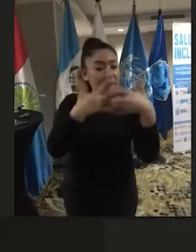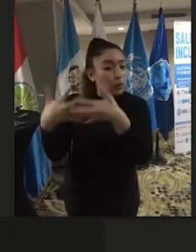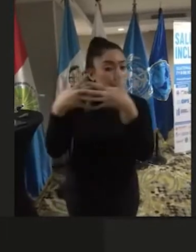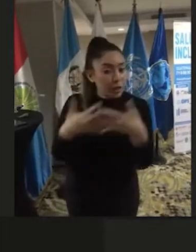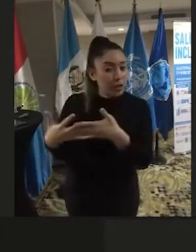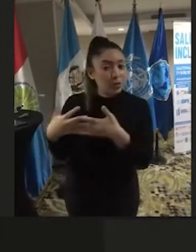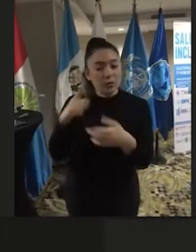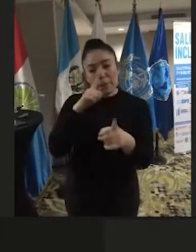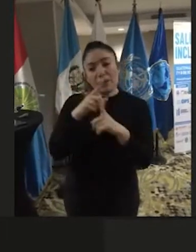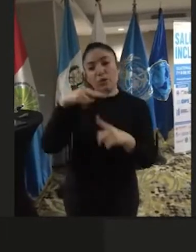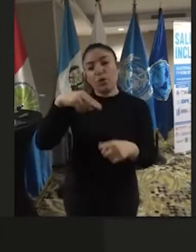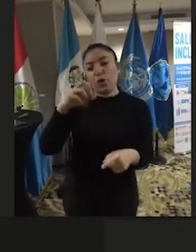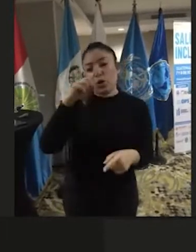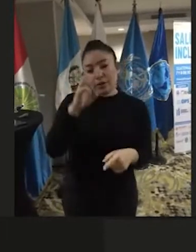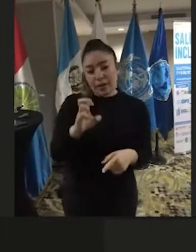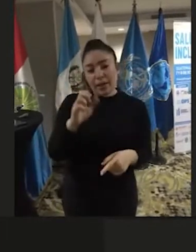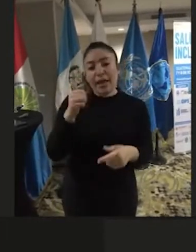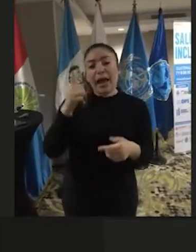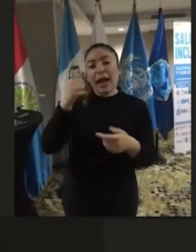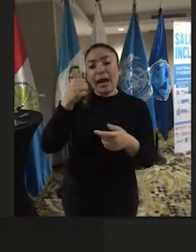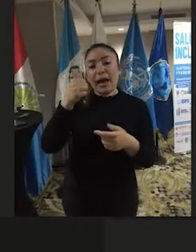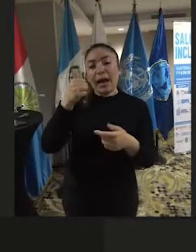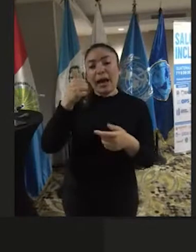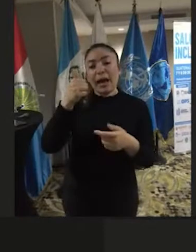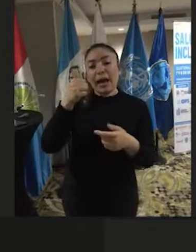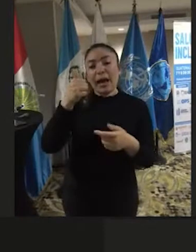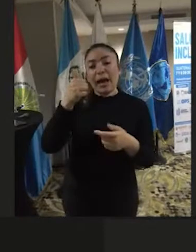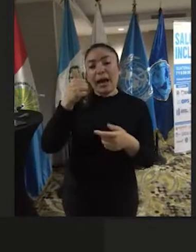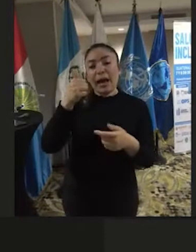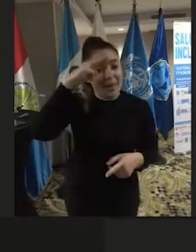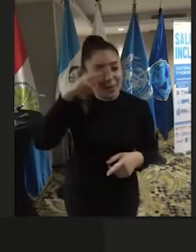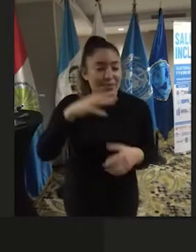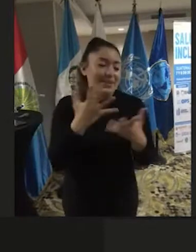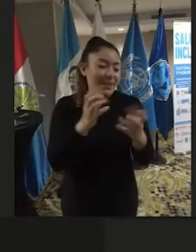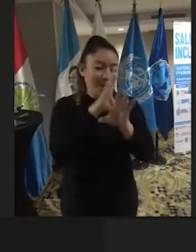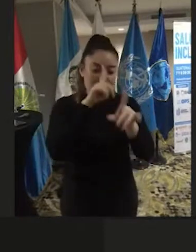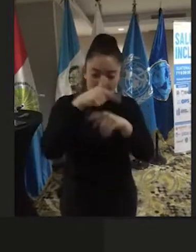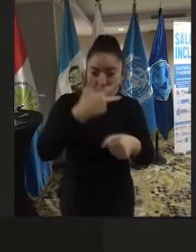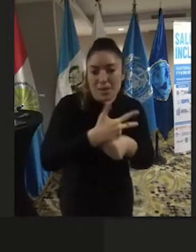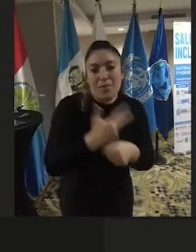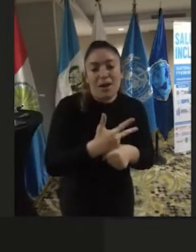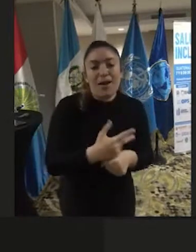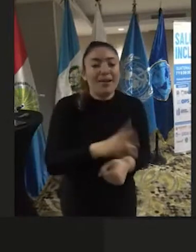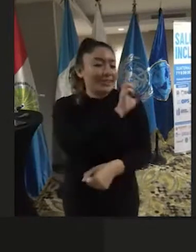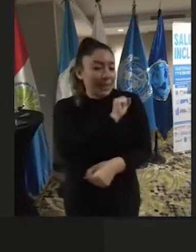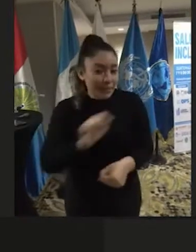Norteamérica, México, por supuesto que de Guatemala, El Salvador,